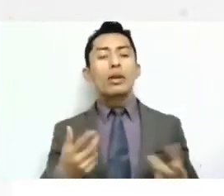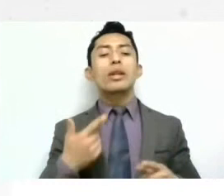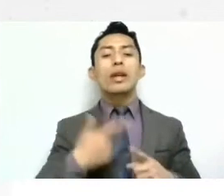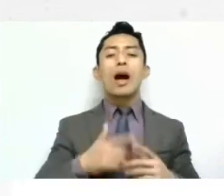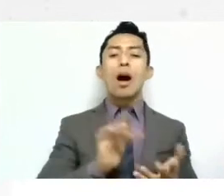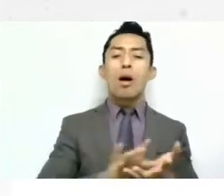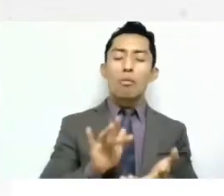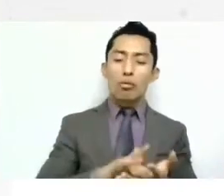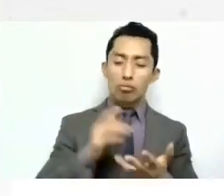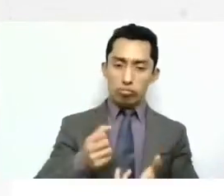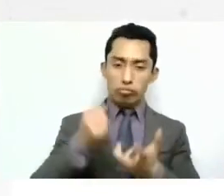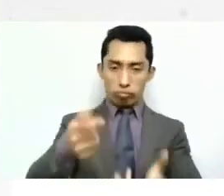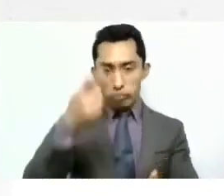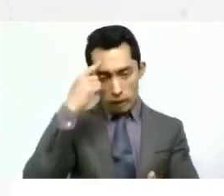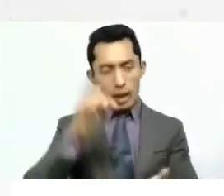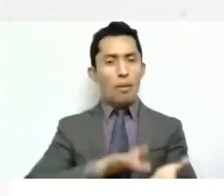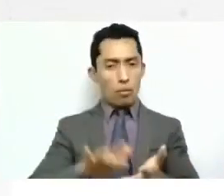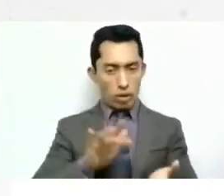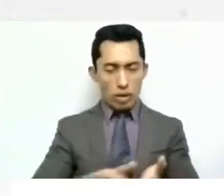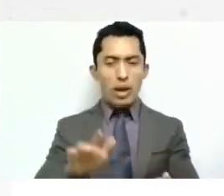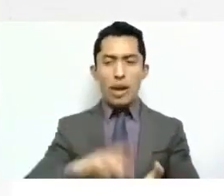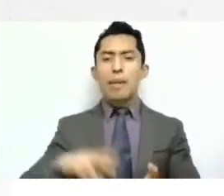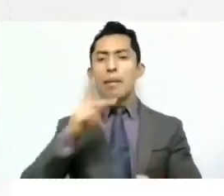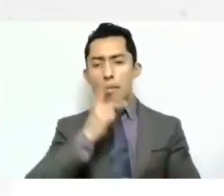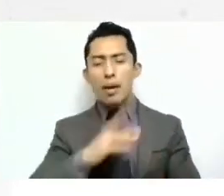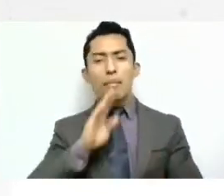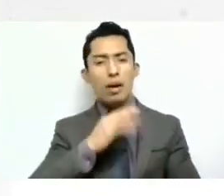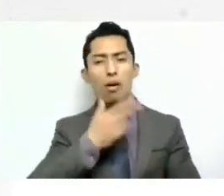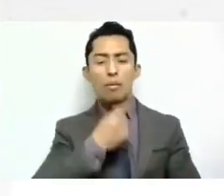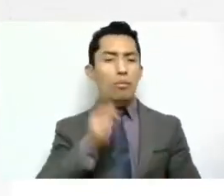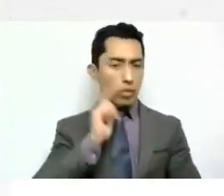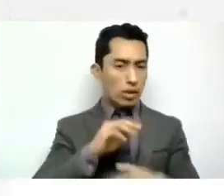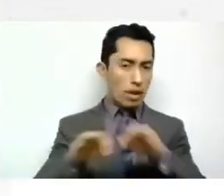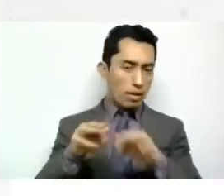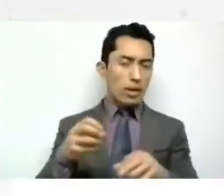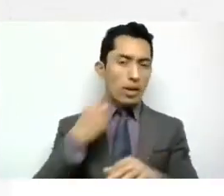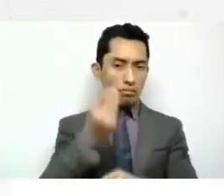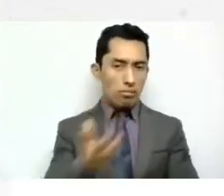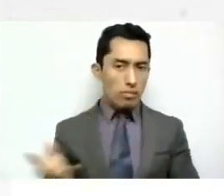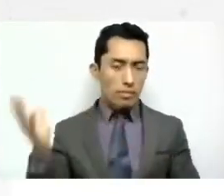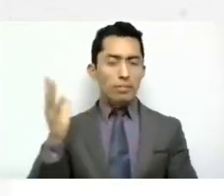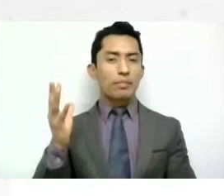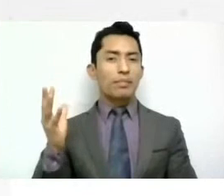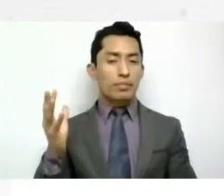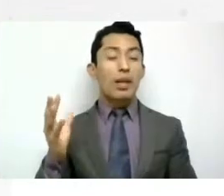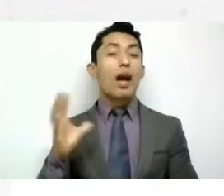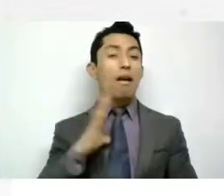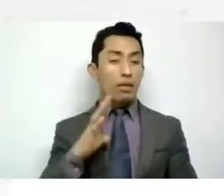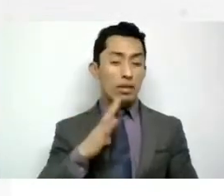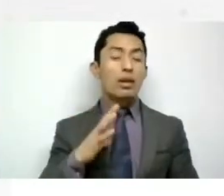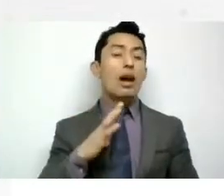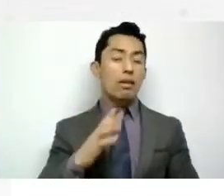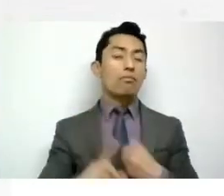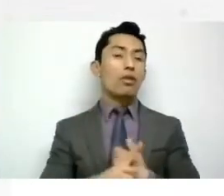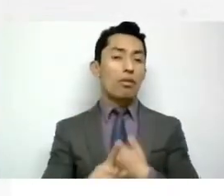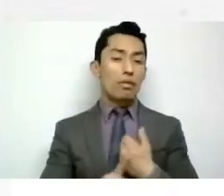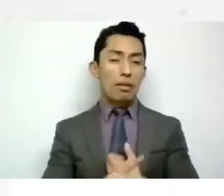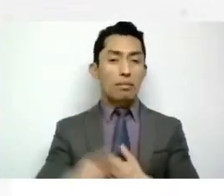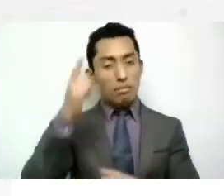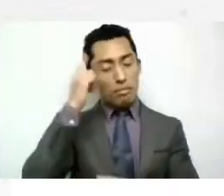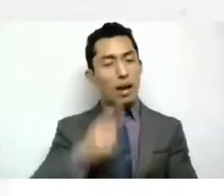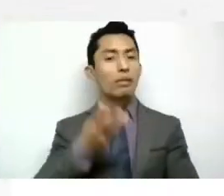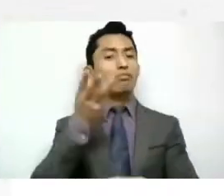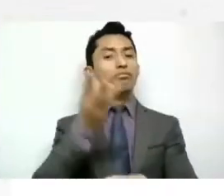que también es un problema de derecho de daños en los casos más terribles pues, de reparación de